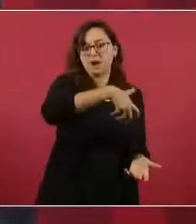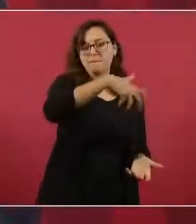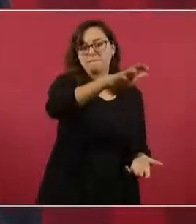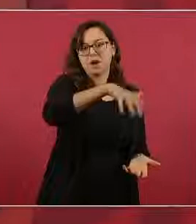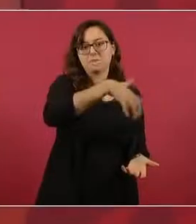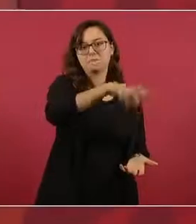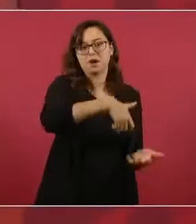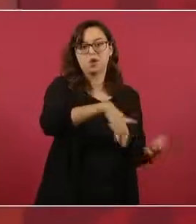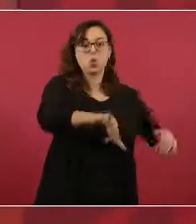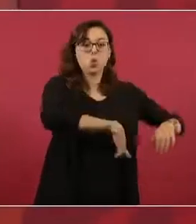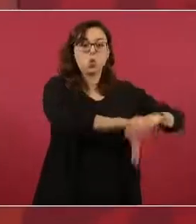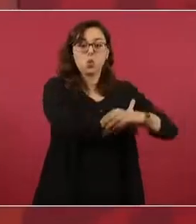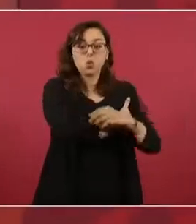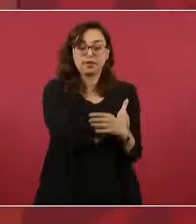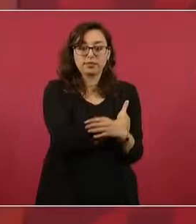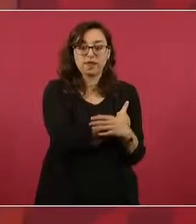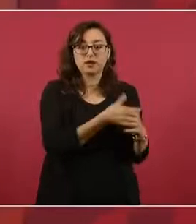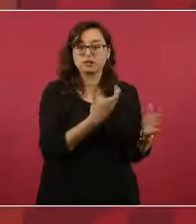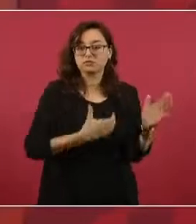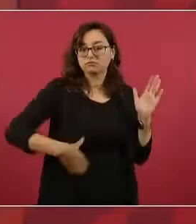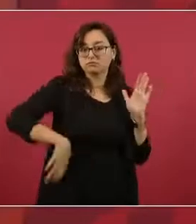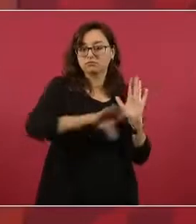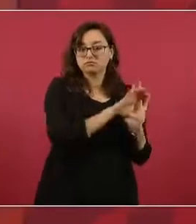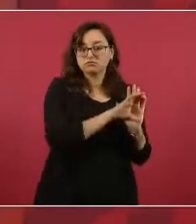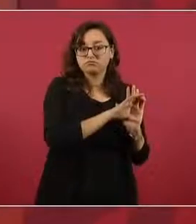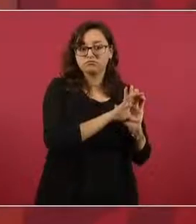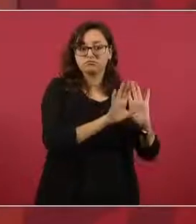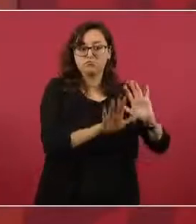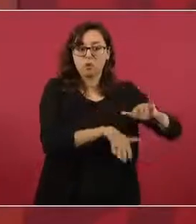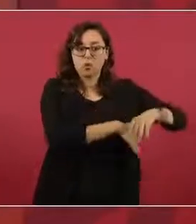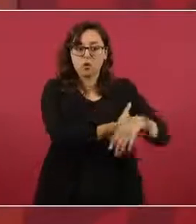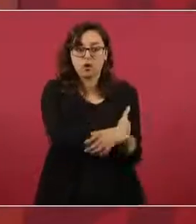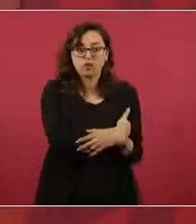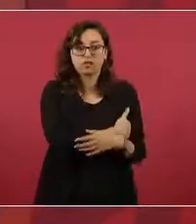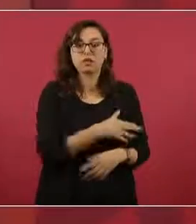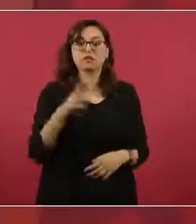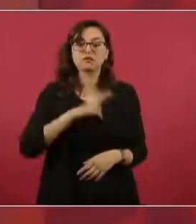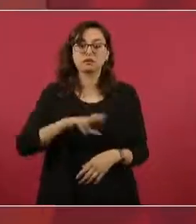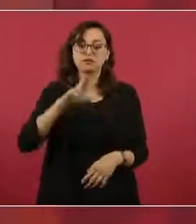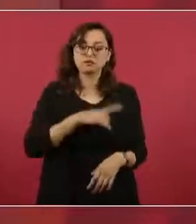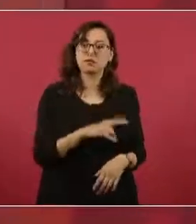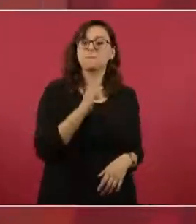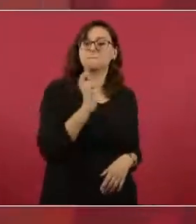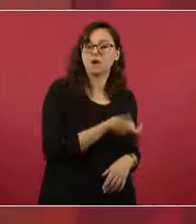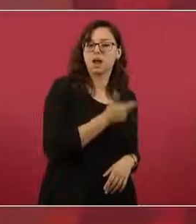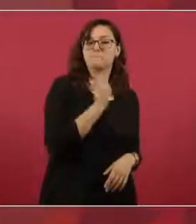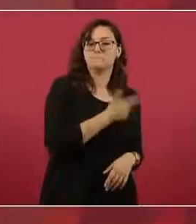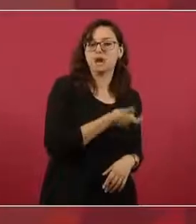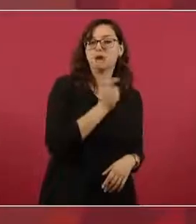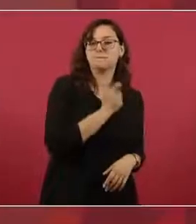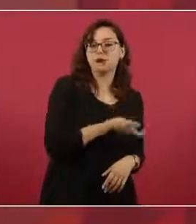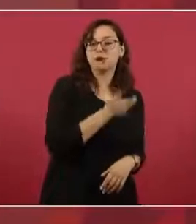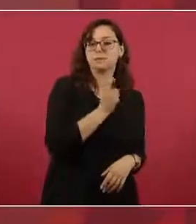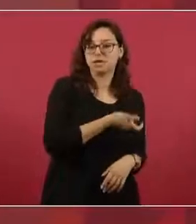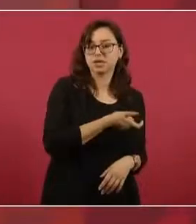se tenía que pagar renta de esos almacenes.